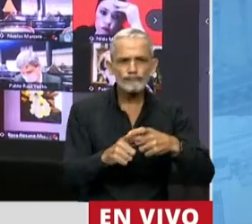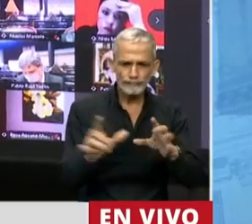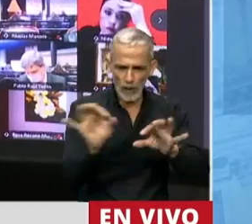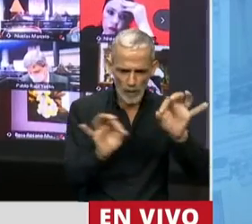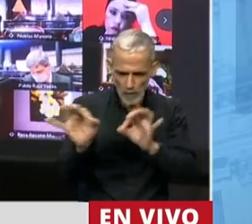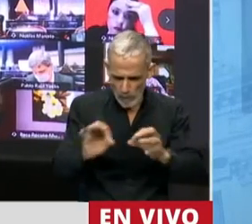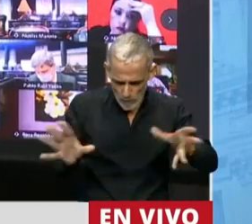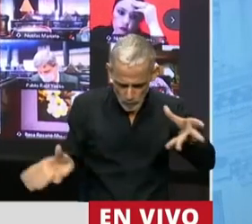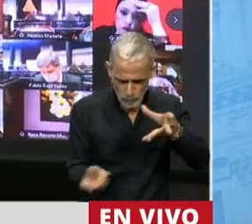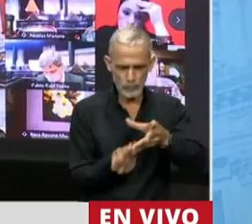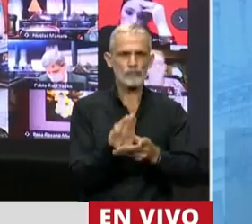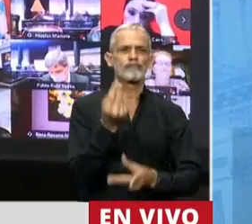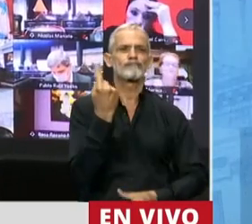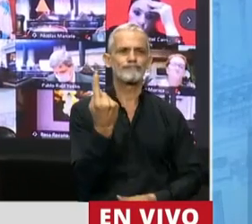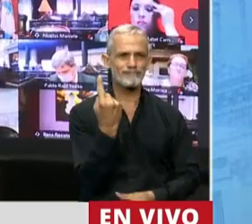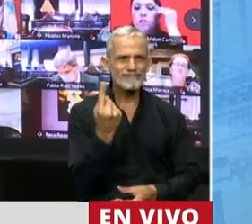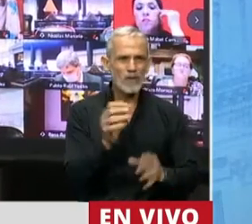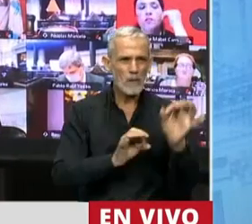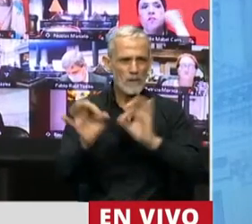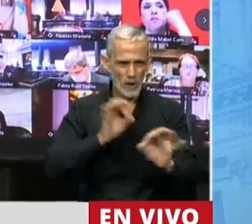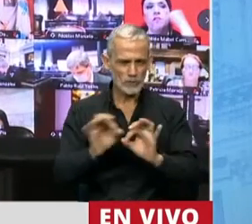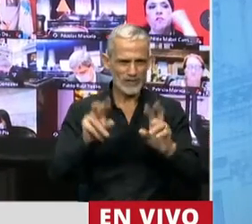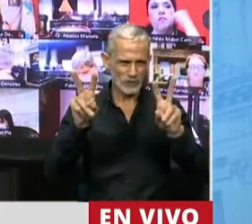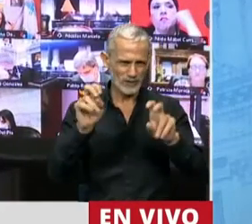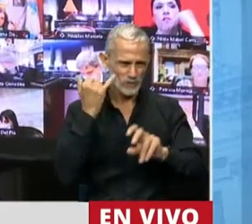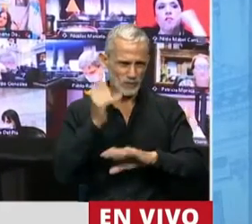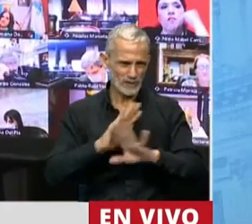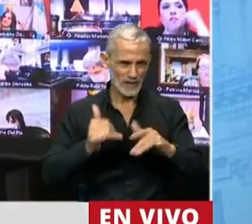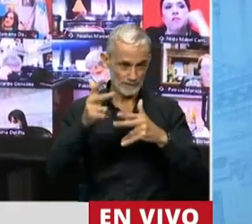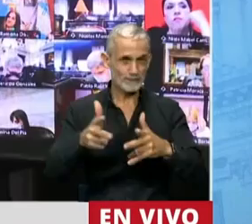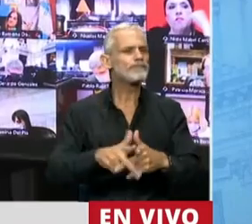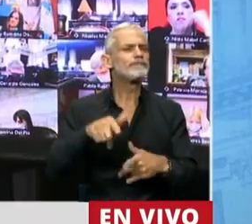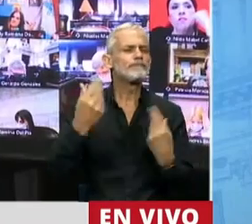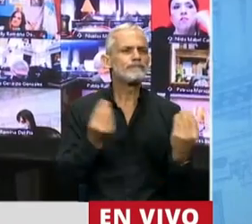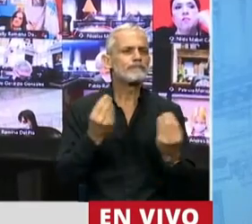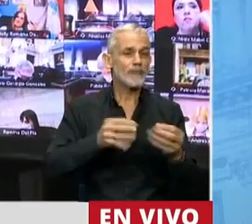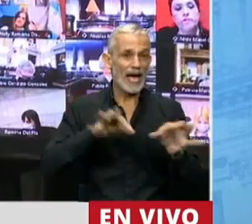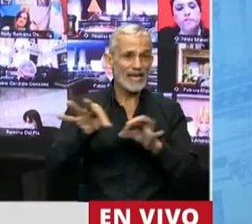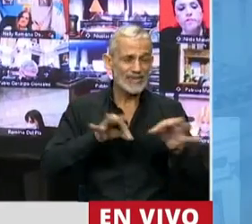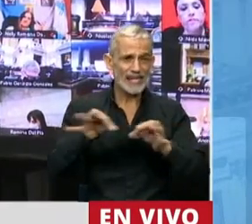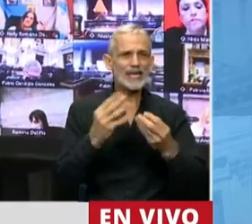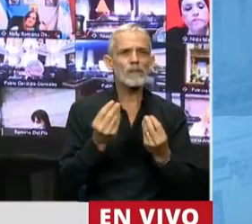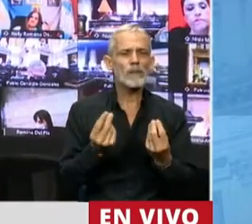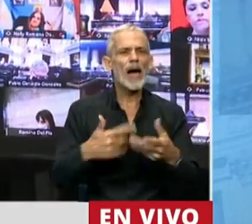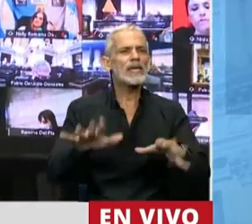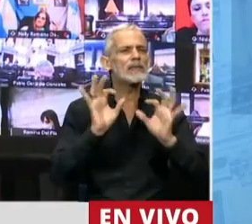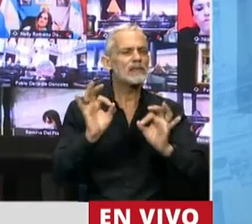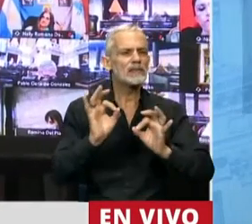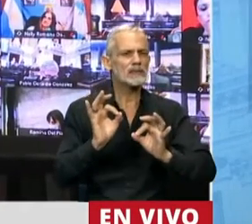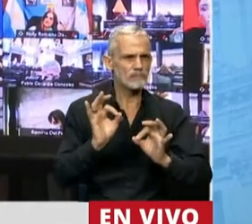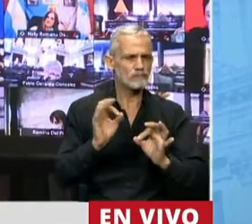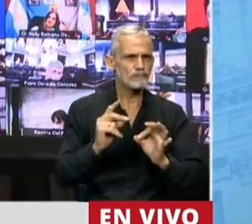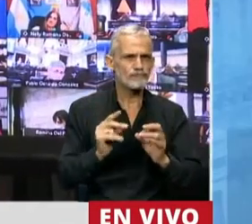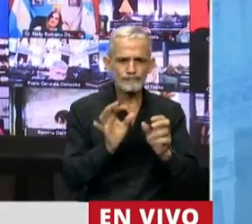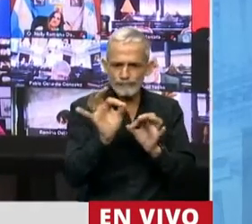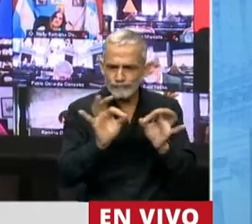entonces en este proyecto que usted bien tituló. Se trata de una estrategia integral, esto es un